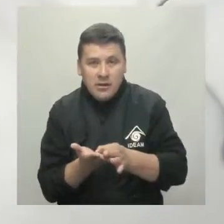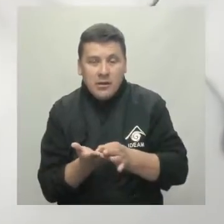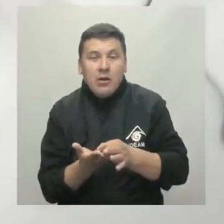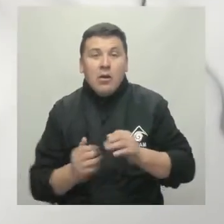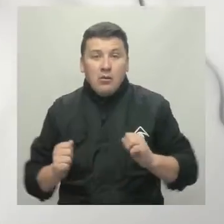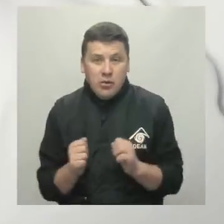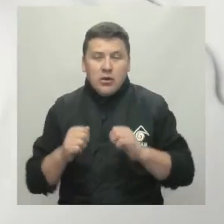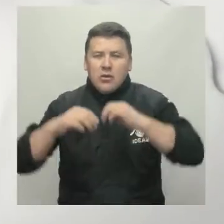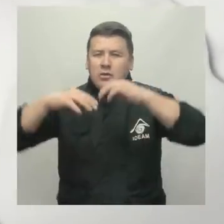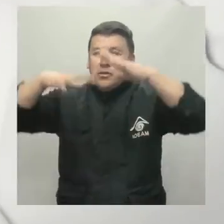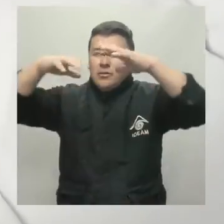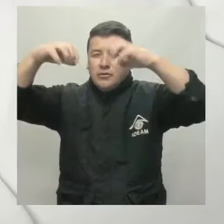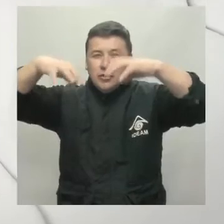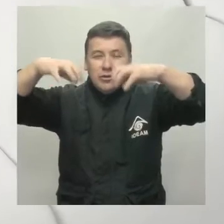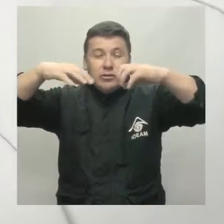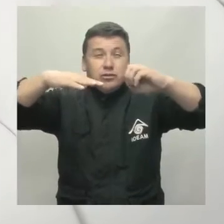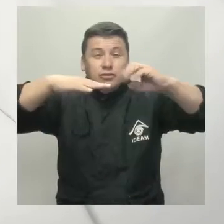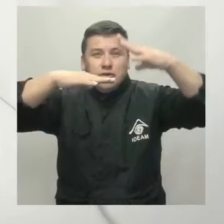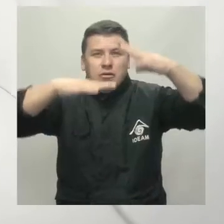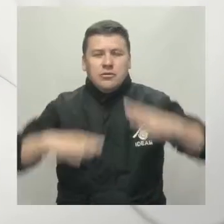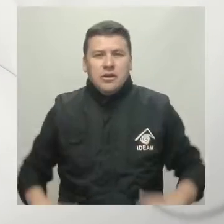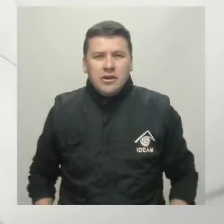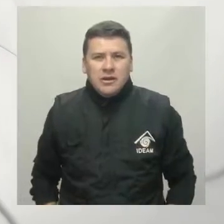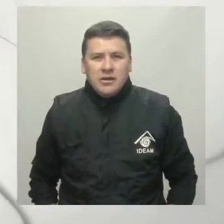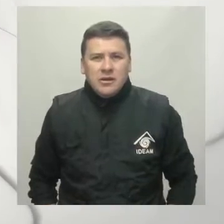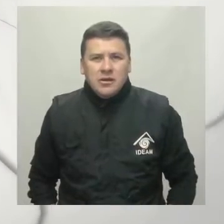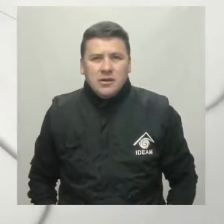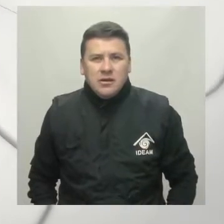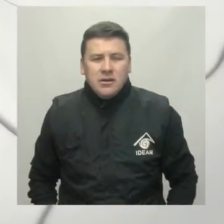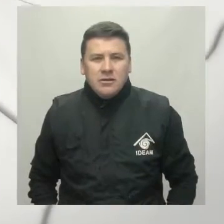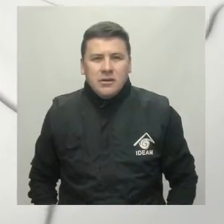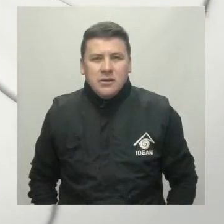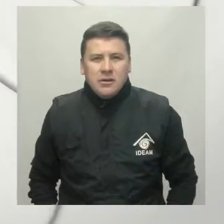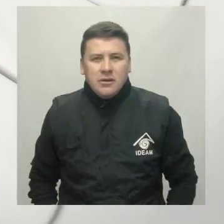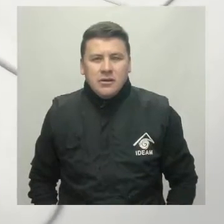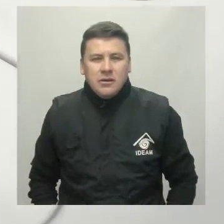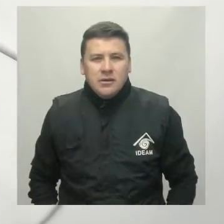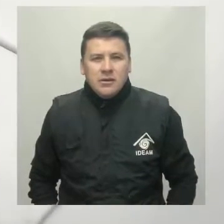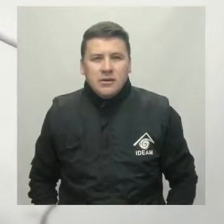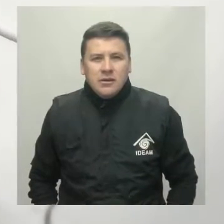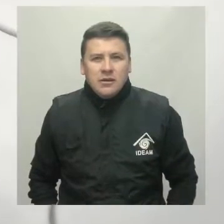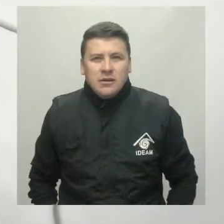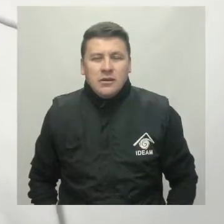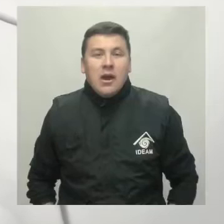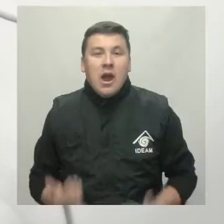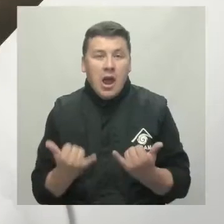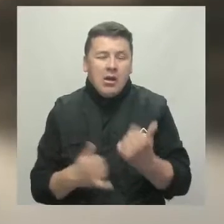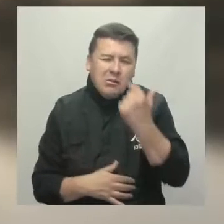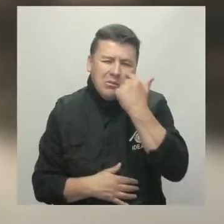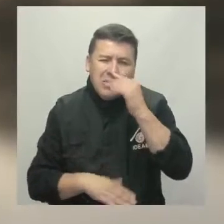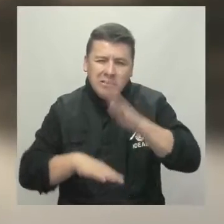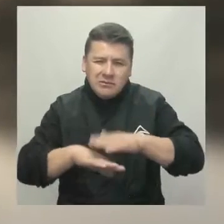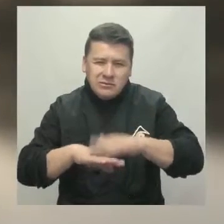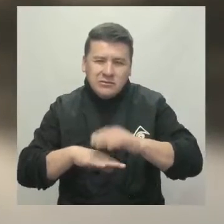se estima cielo parcialmente cubierto con predominio de tiempo seco en gran parte del área, con posibilidad de lloviznas al suroccidente de la